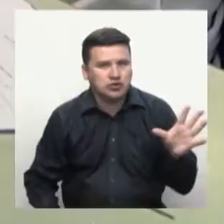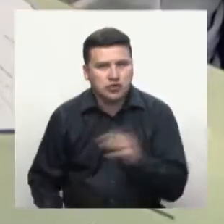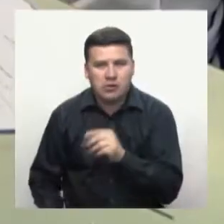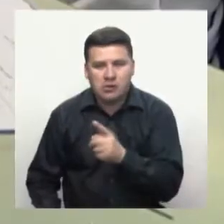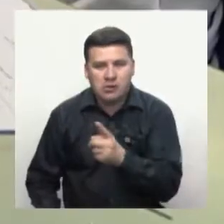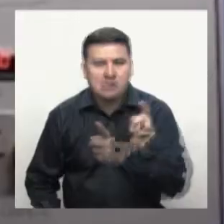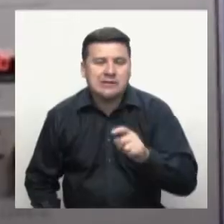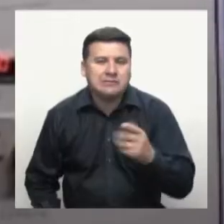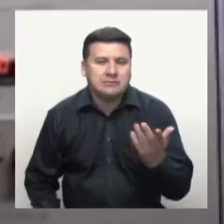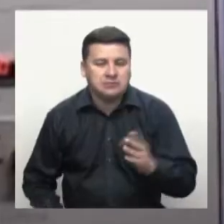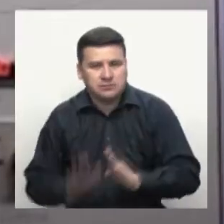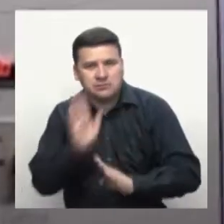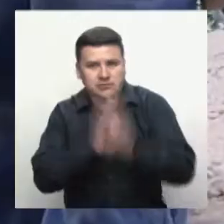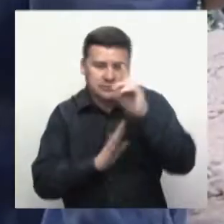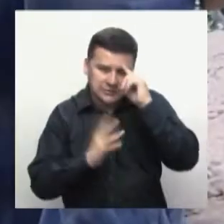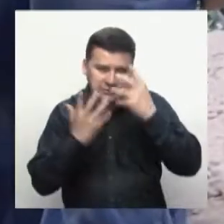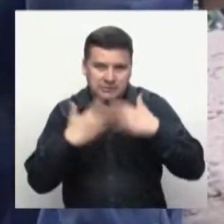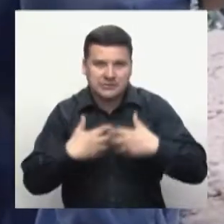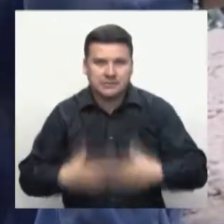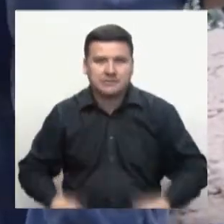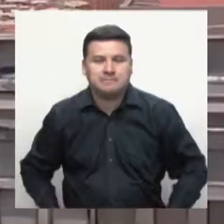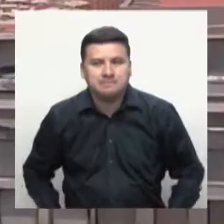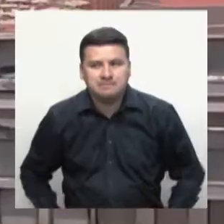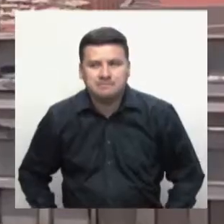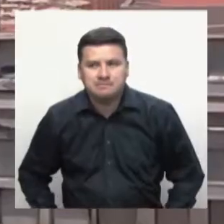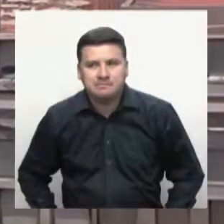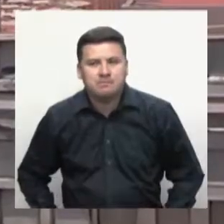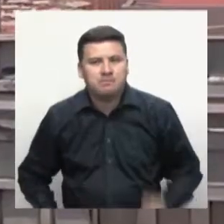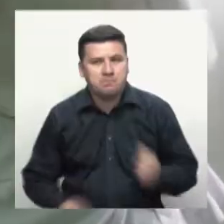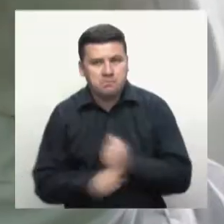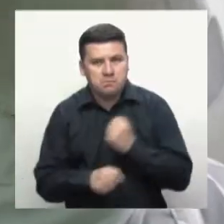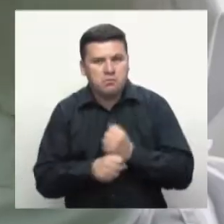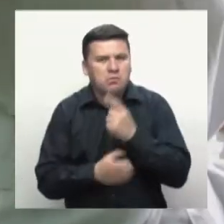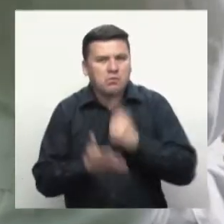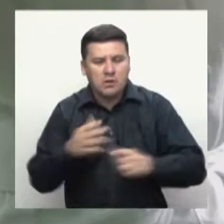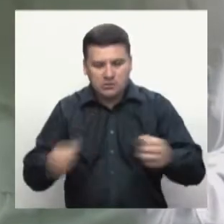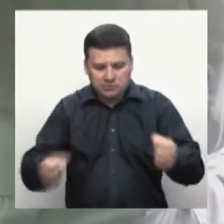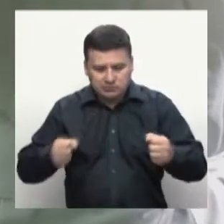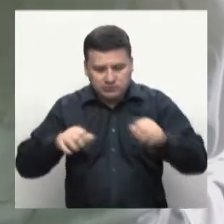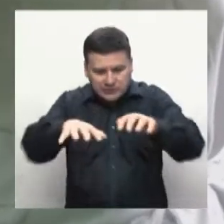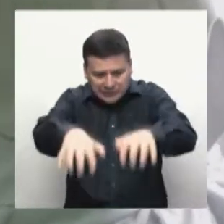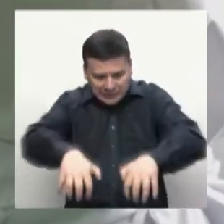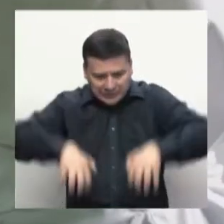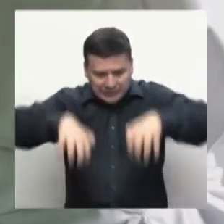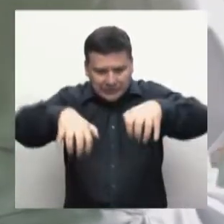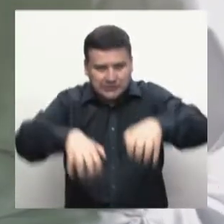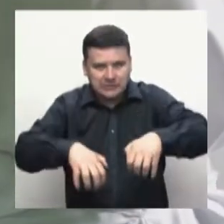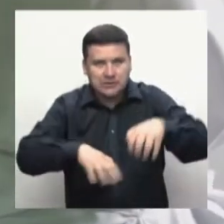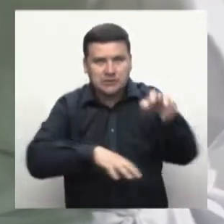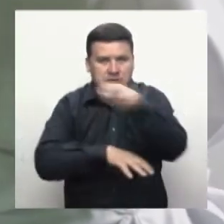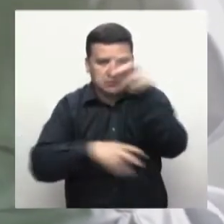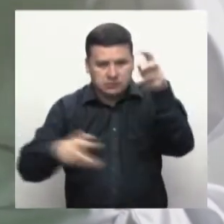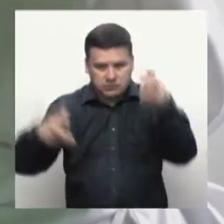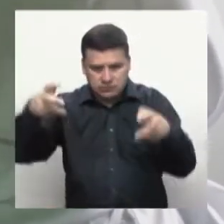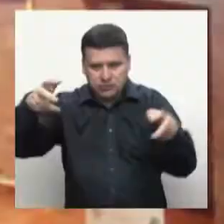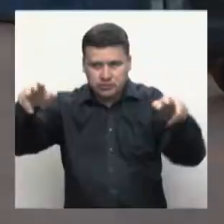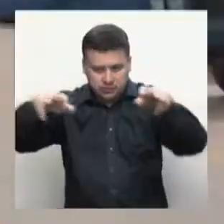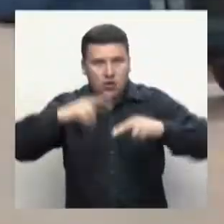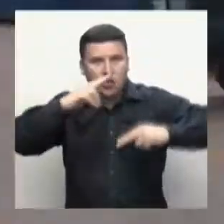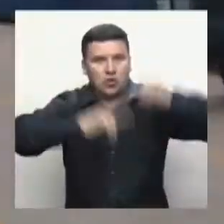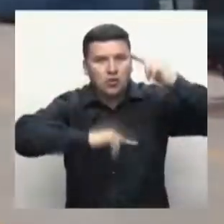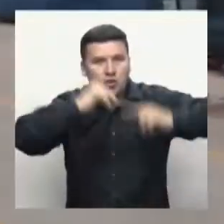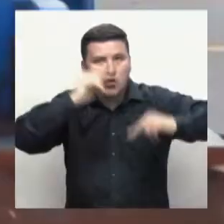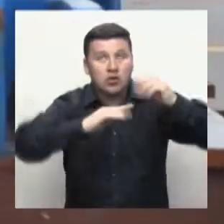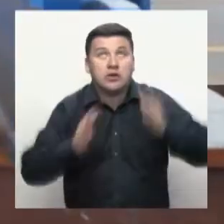mantenimiento mecatrónico de automotores, construcción en edificaciones, son algunos de los más de 300 programas formativos que fueron ofertados por la entidad